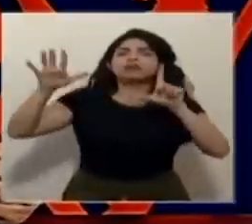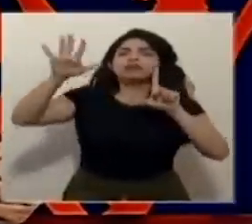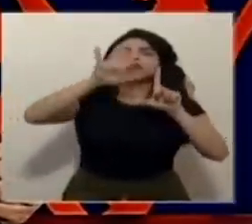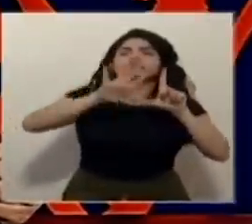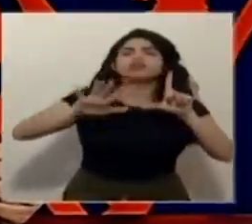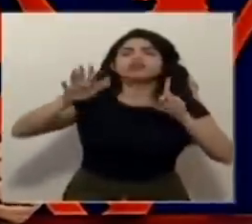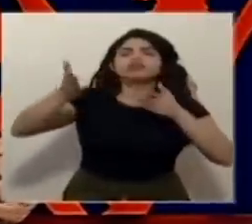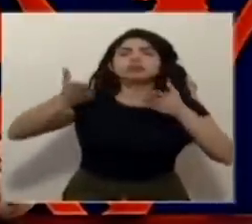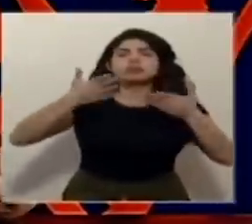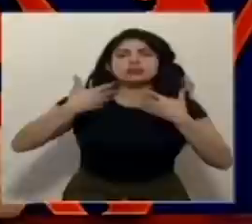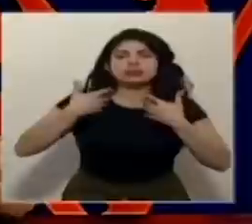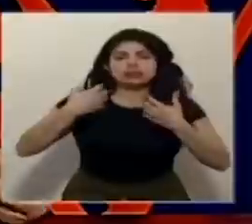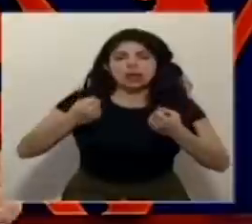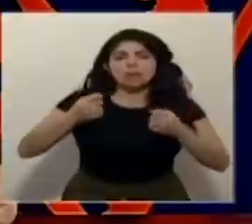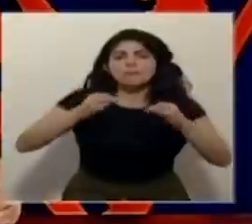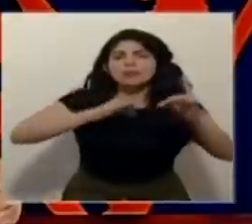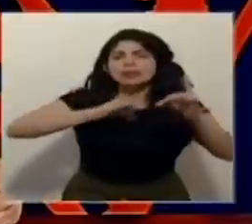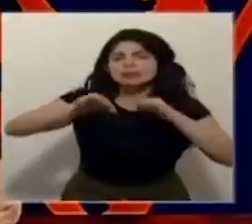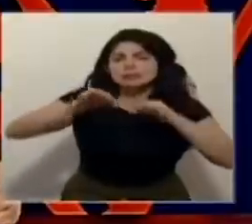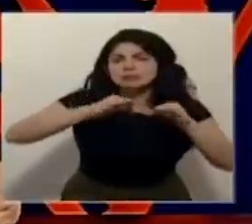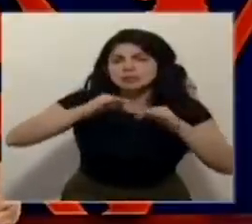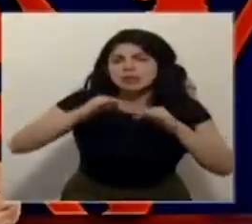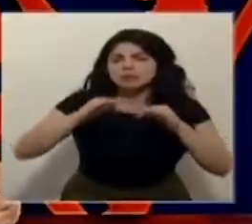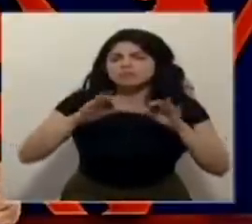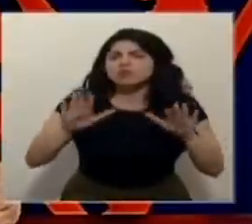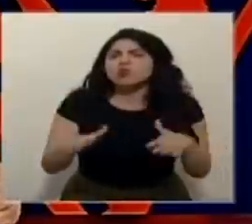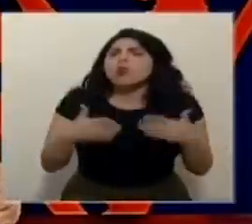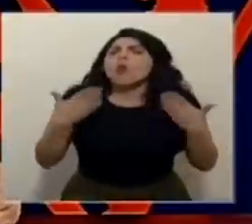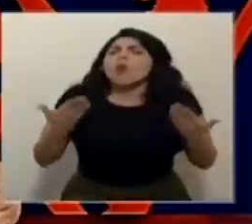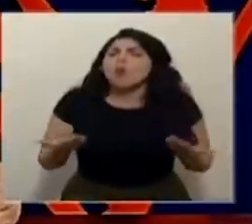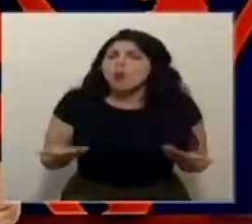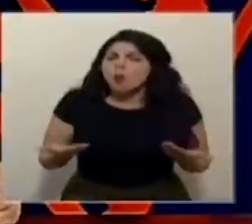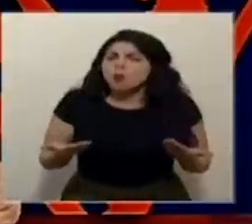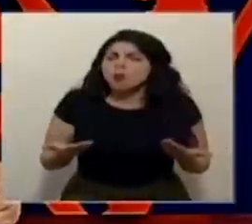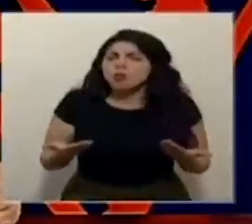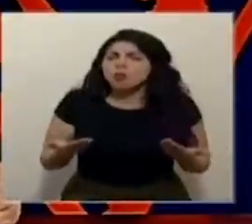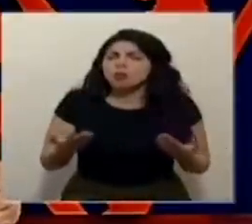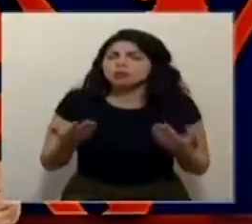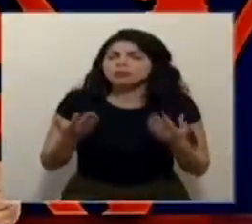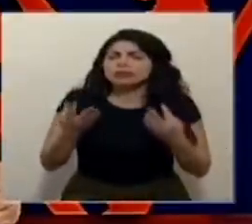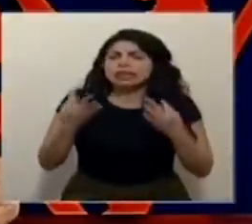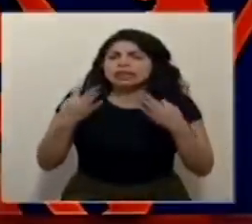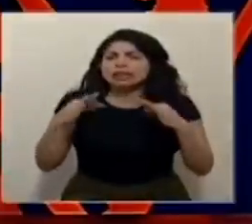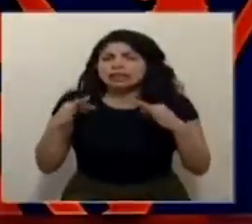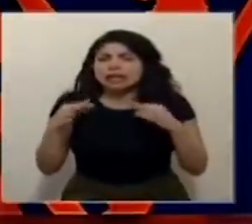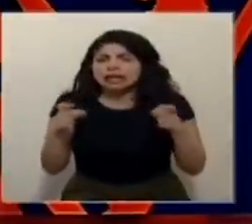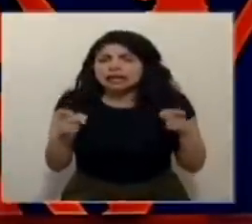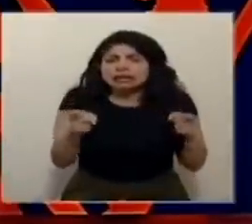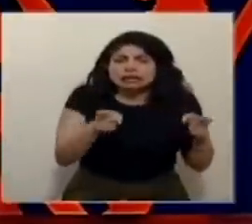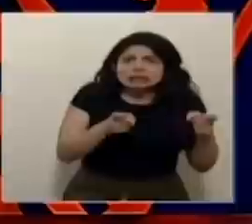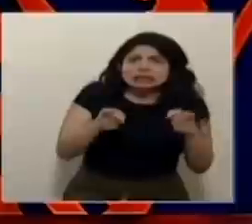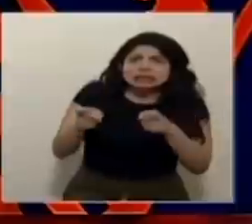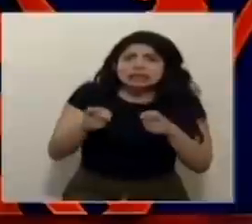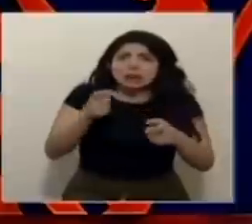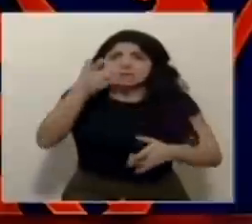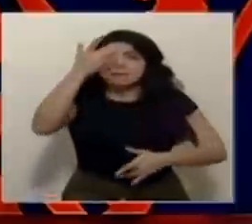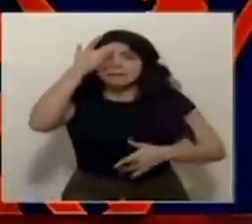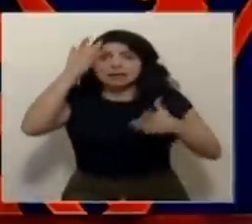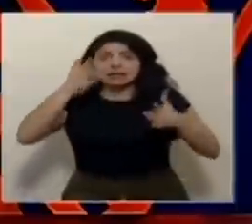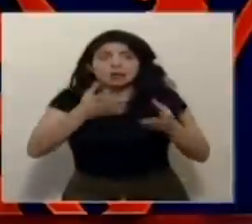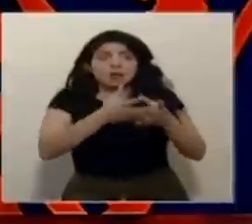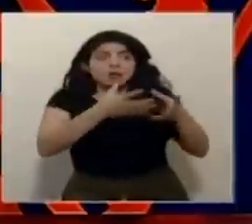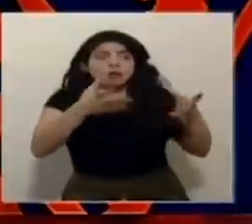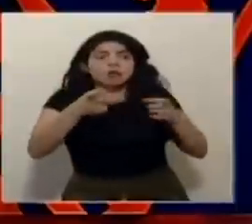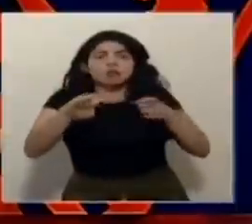salud para explicarles más o menos cómo es que estamos tratando de contener la gran cantidad de pacientes que estamos